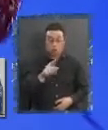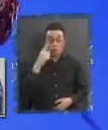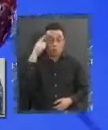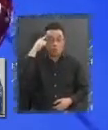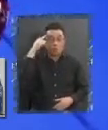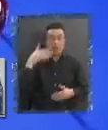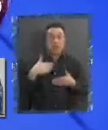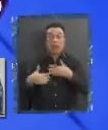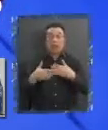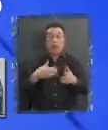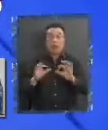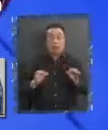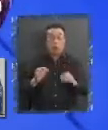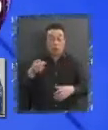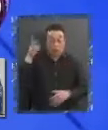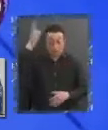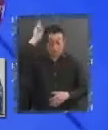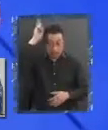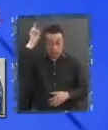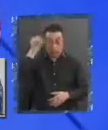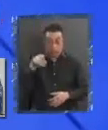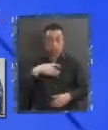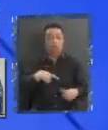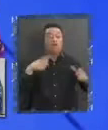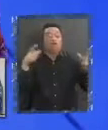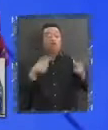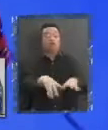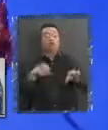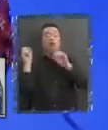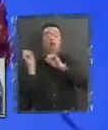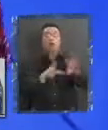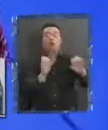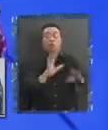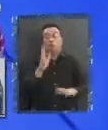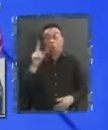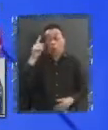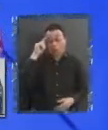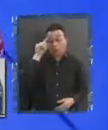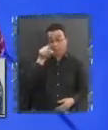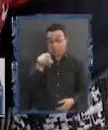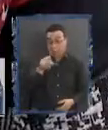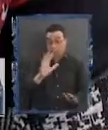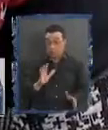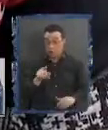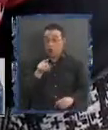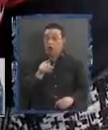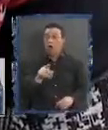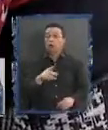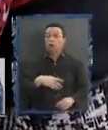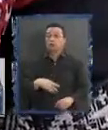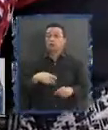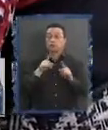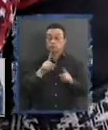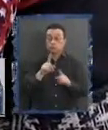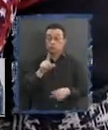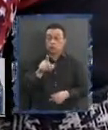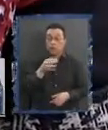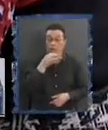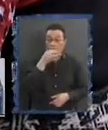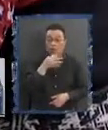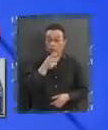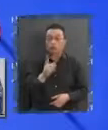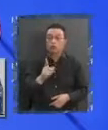comunidades indígenas se instalen los vertederos. Fíjate que cuando yo niña... equivocas. Mira, fíjate. que acaba de plantear me parece que no es